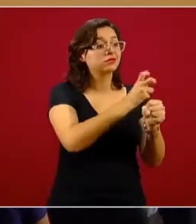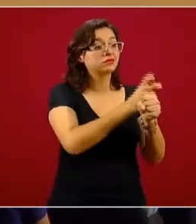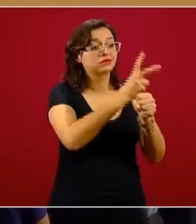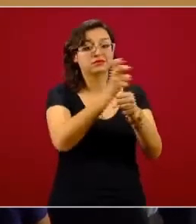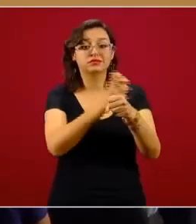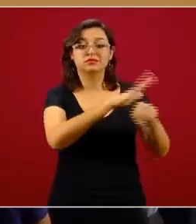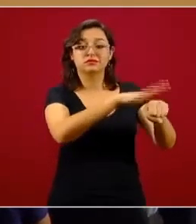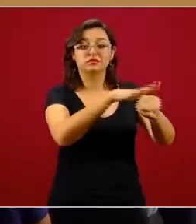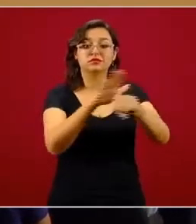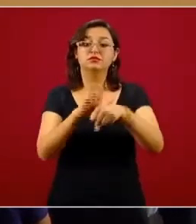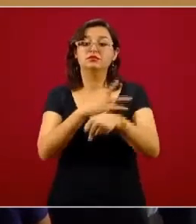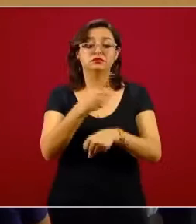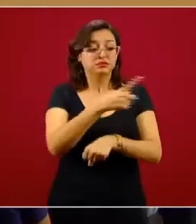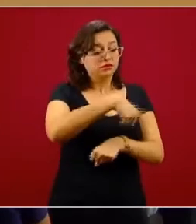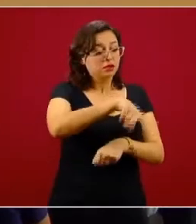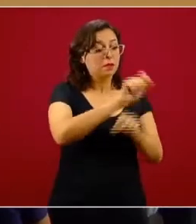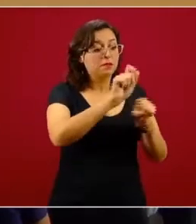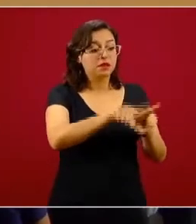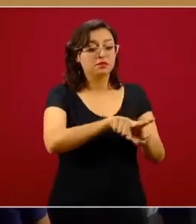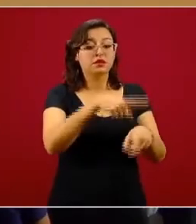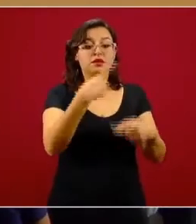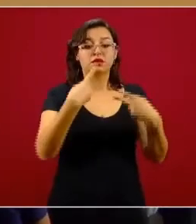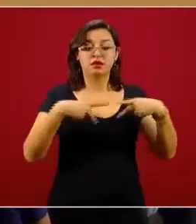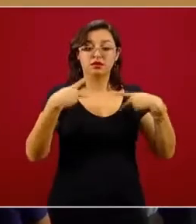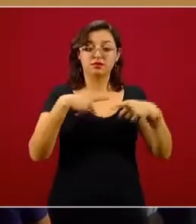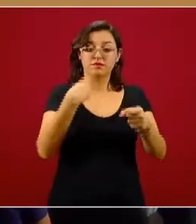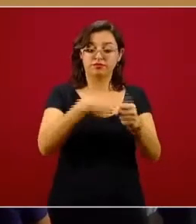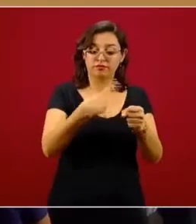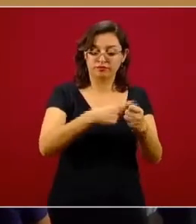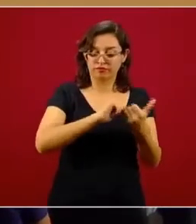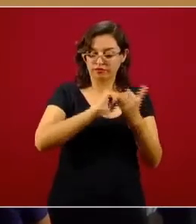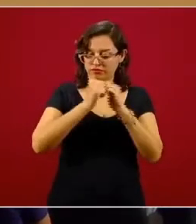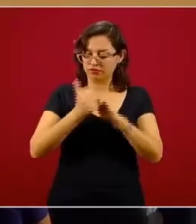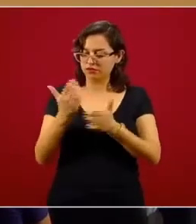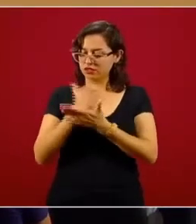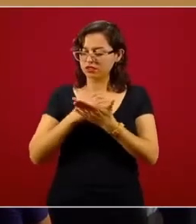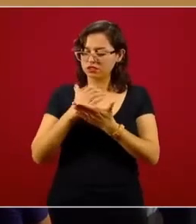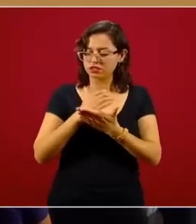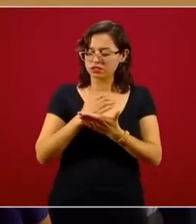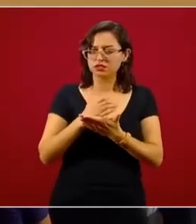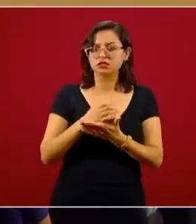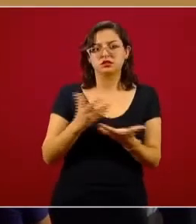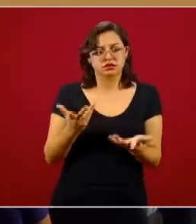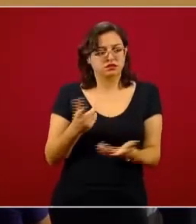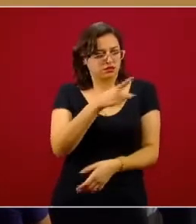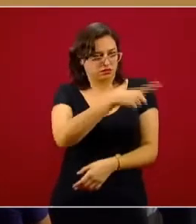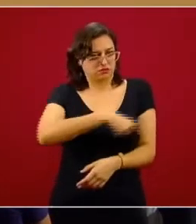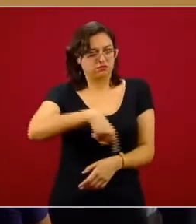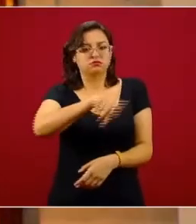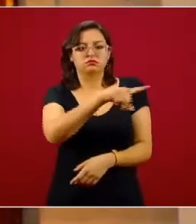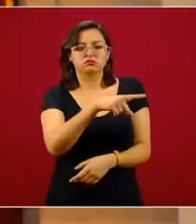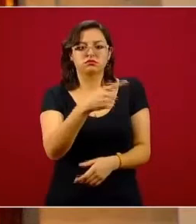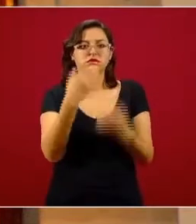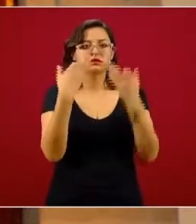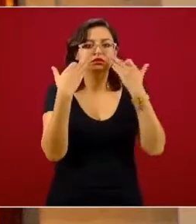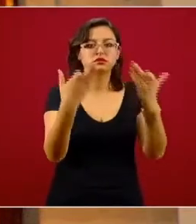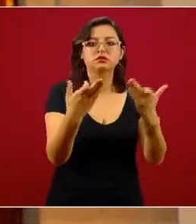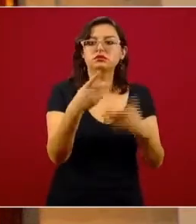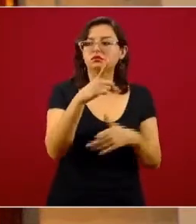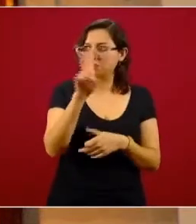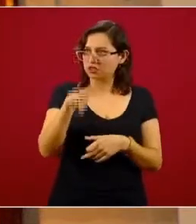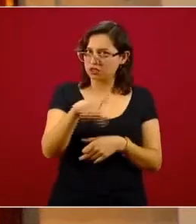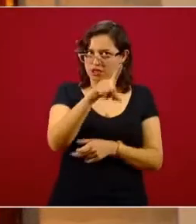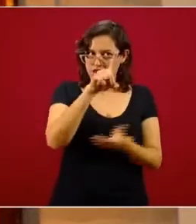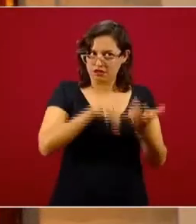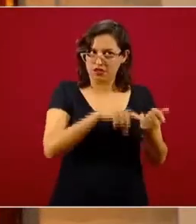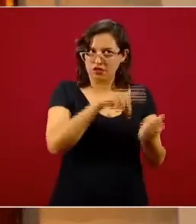primer caso, los propios pacientes que ya se recuperaron, quién mejor que ellos para decirnos que alguien hizo algo